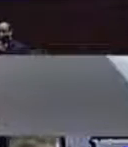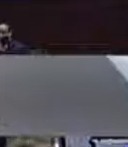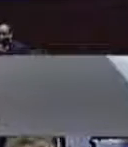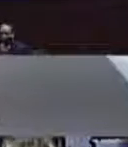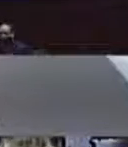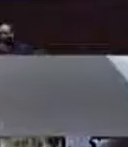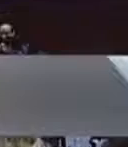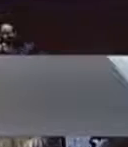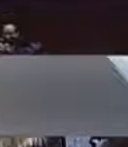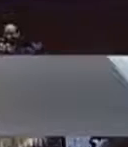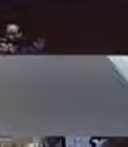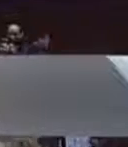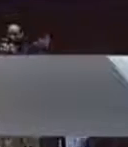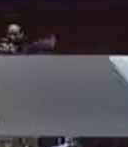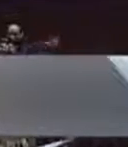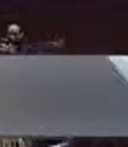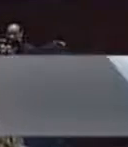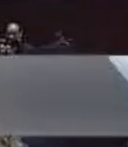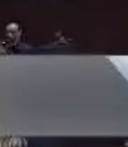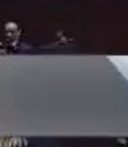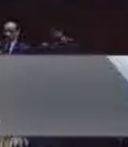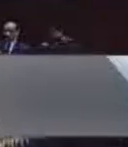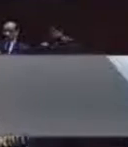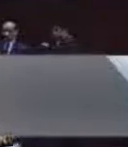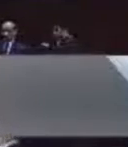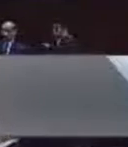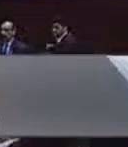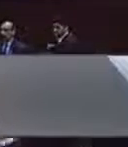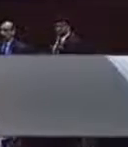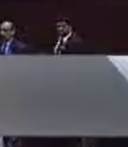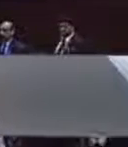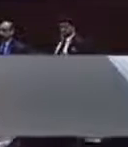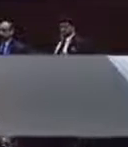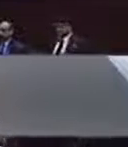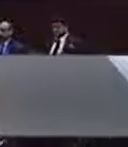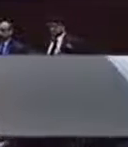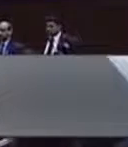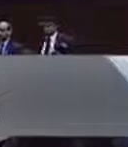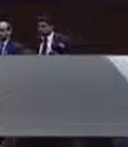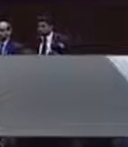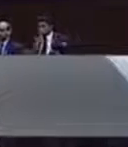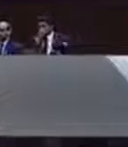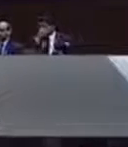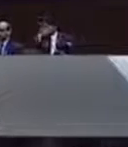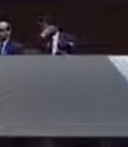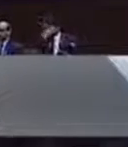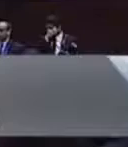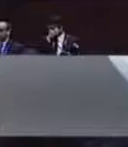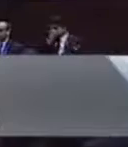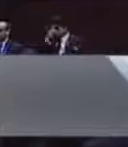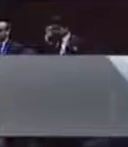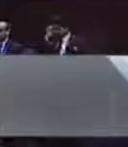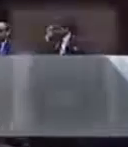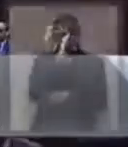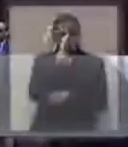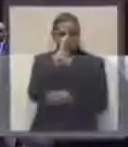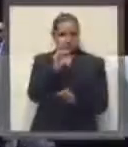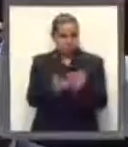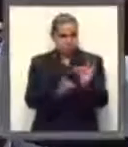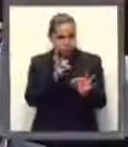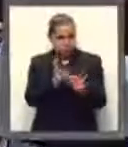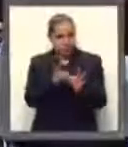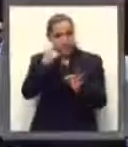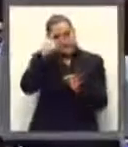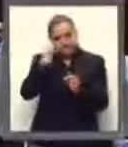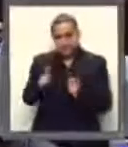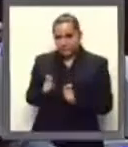Servicios Sociales de los Trabajadores del Estado la cual impuso nuevas y negativas condiciones a cumplir para el